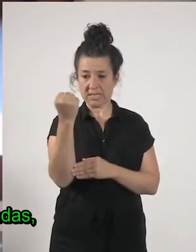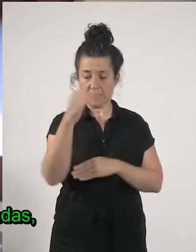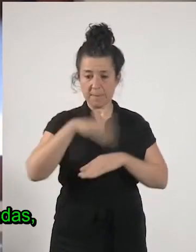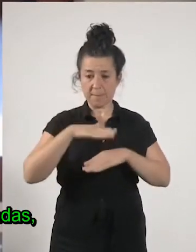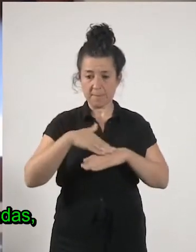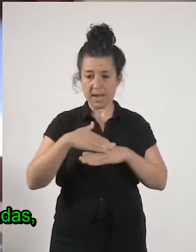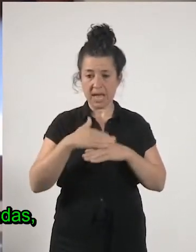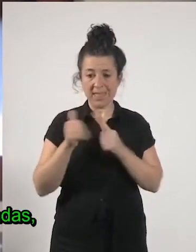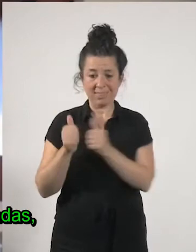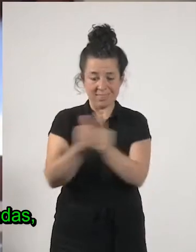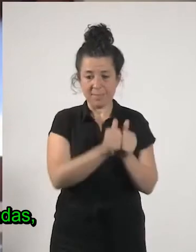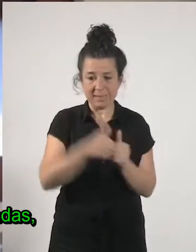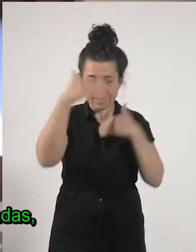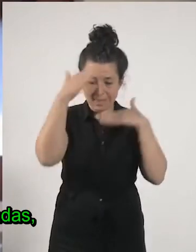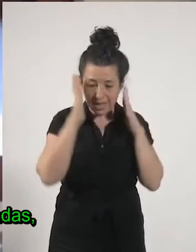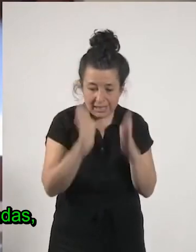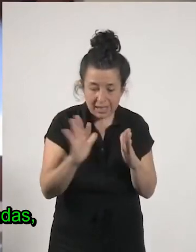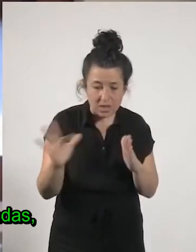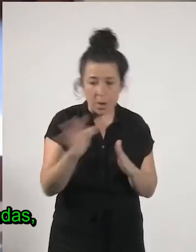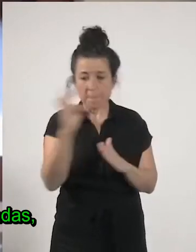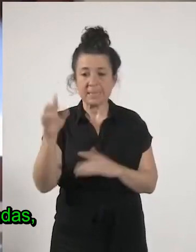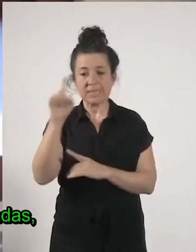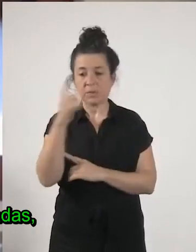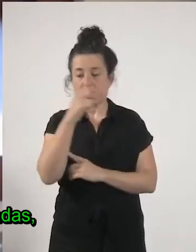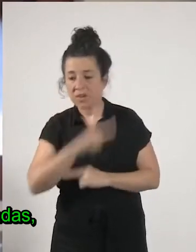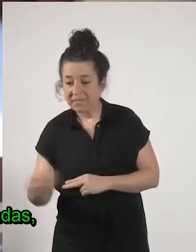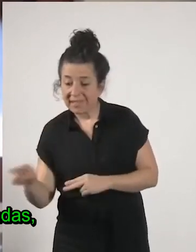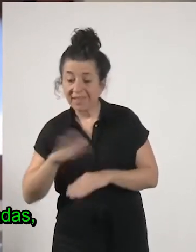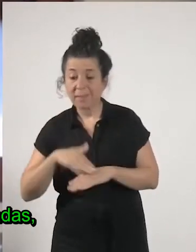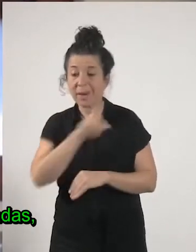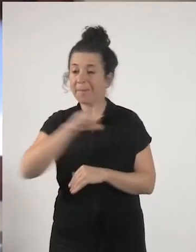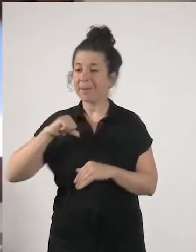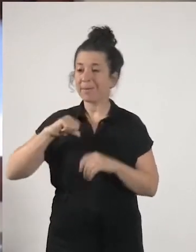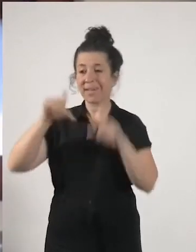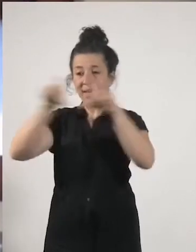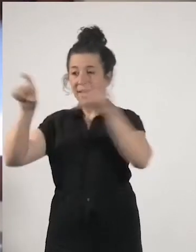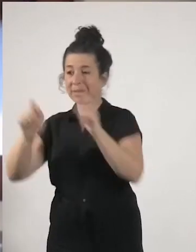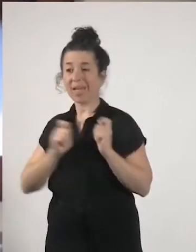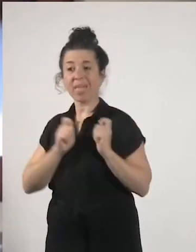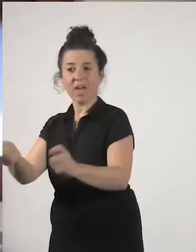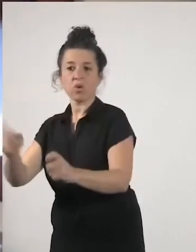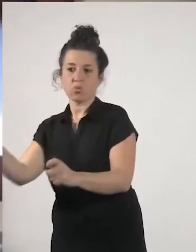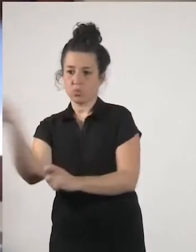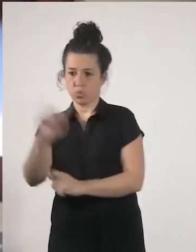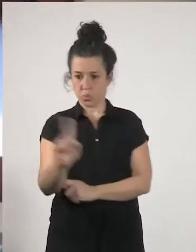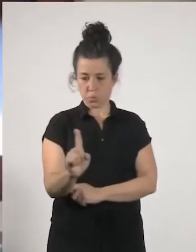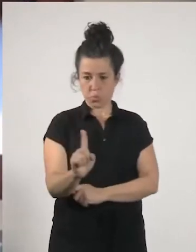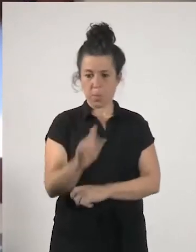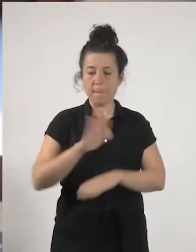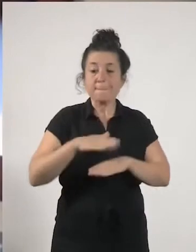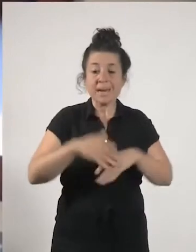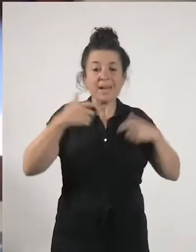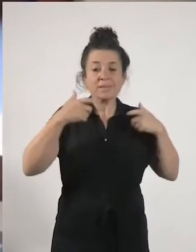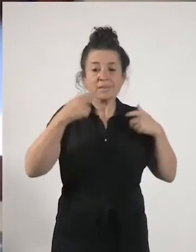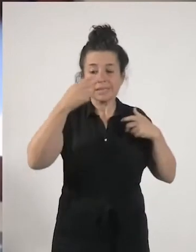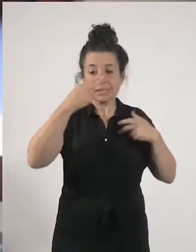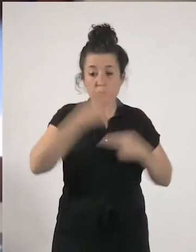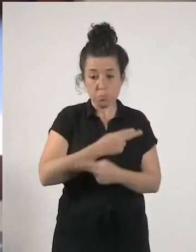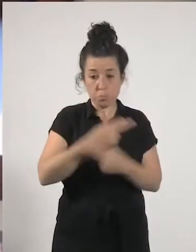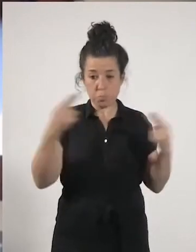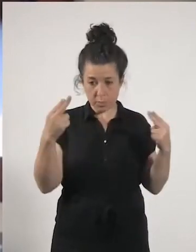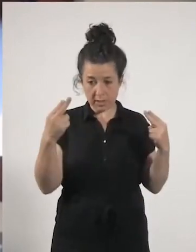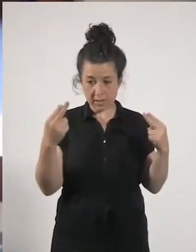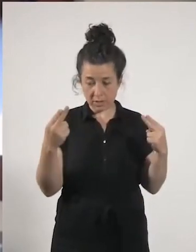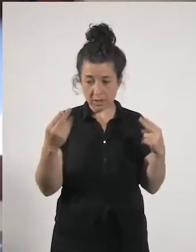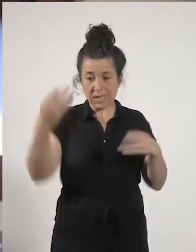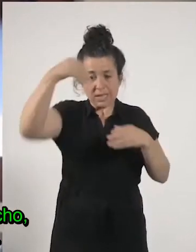no para dárselo a las empresas privadas sino para lo público dentro del programa que he planteado antes el programa